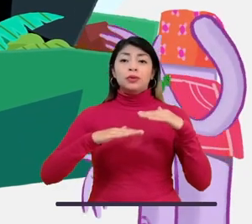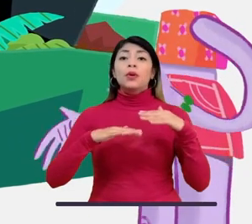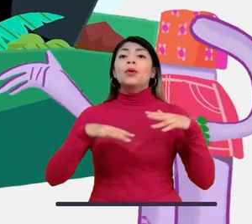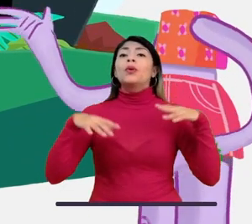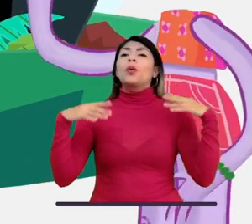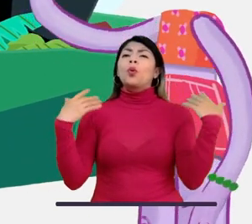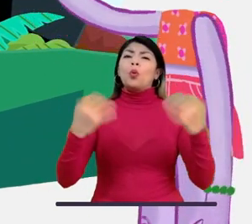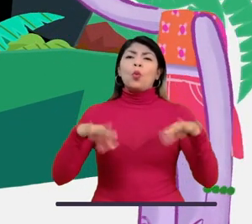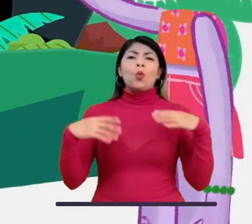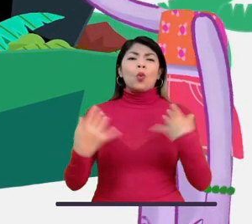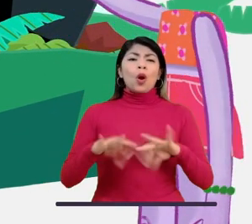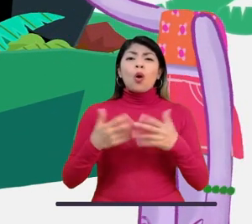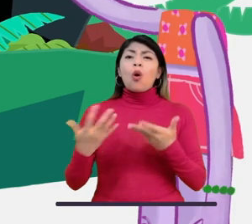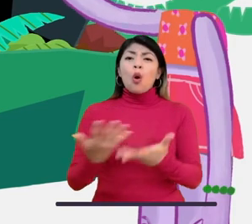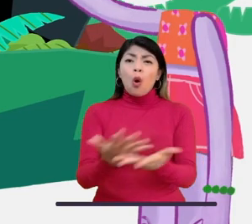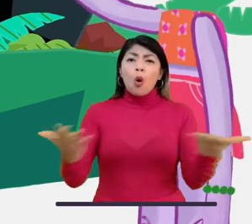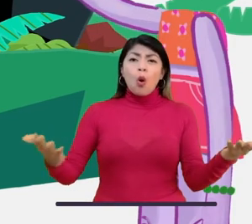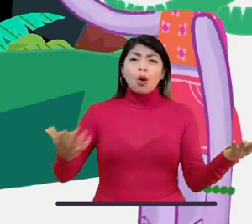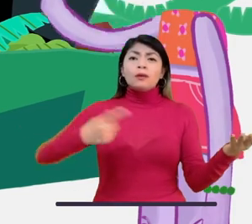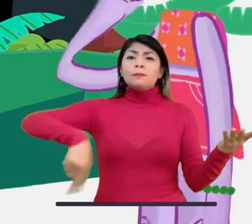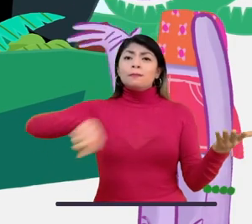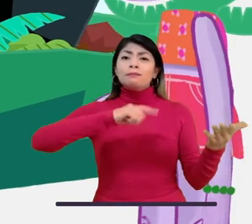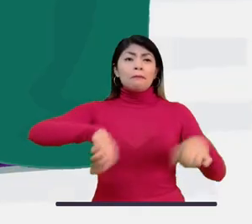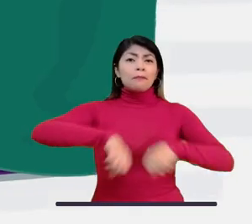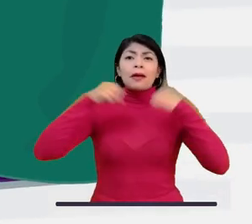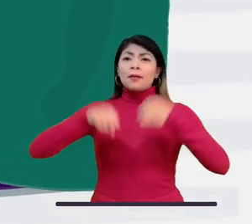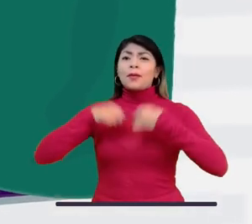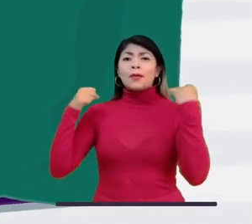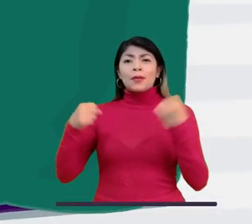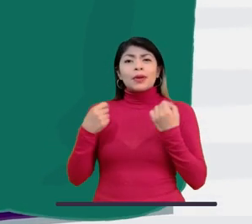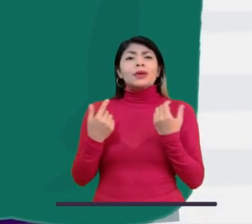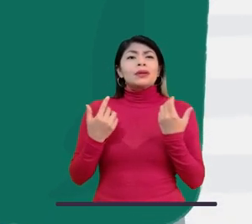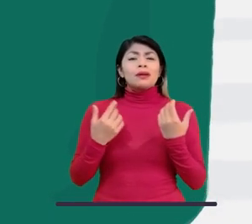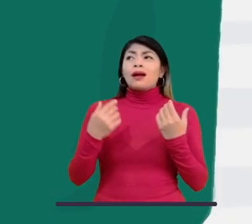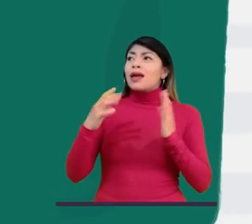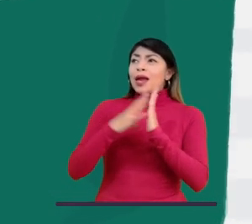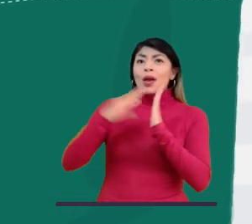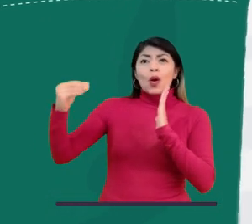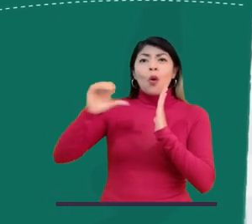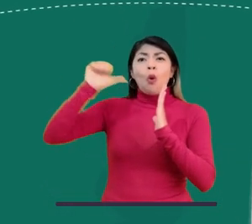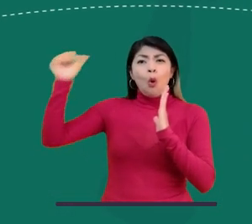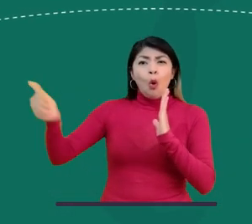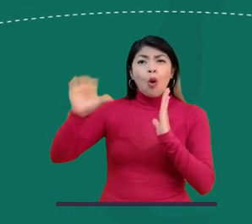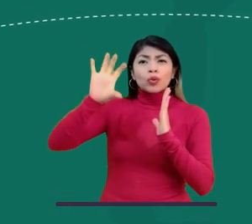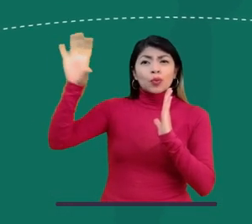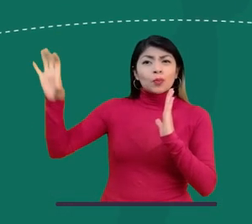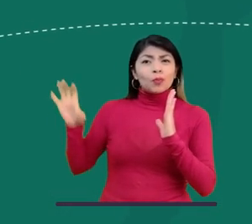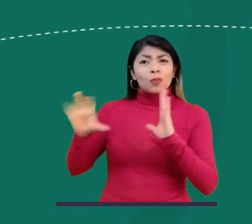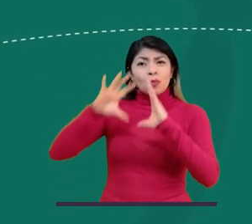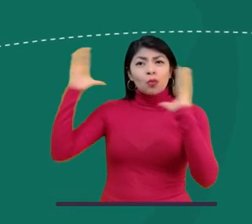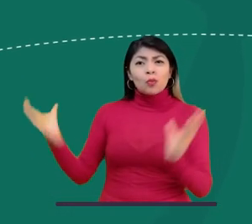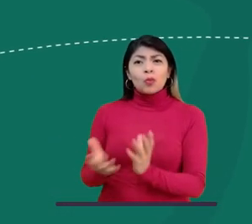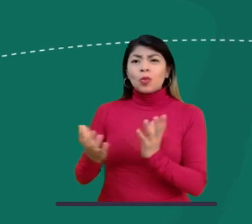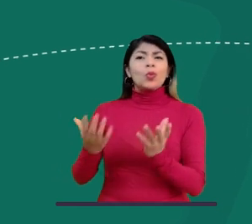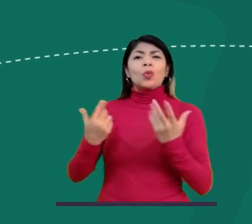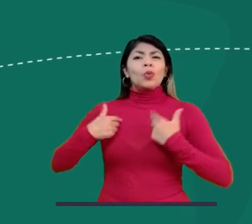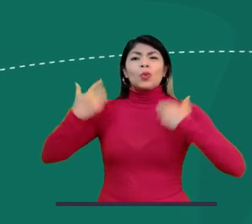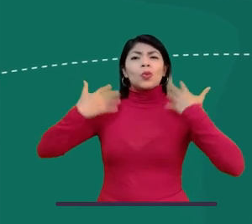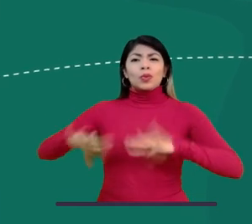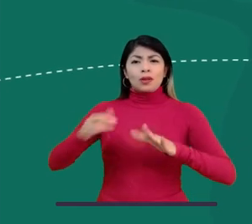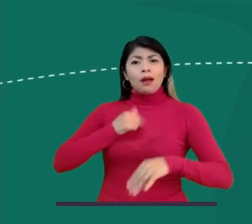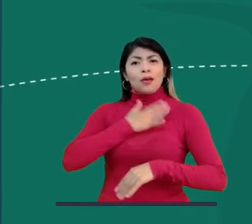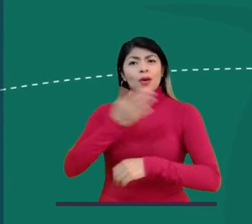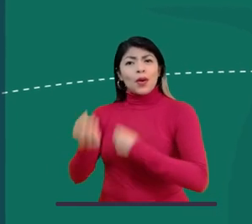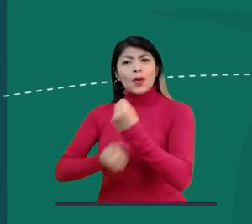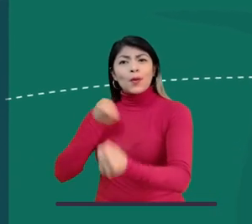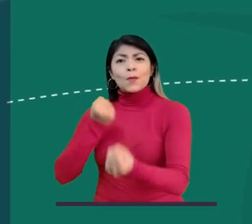quedaron las encontramos arruinadas. Si pudiera hacer algo para que esto no se repitiera en ninguna parte del mundo,